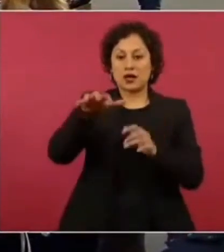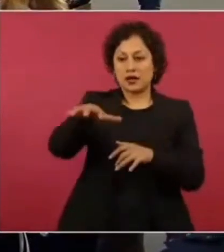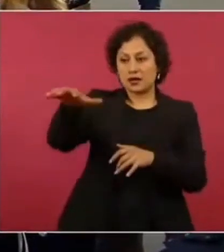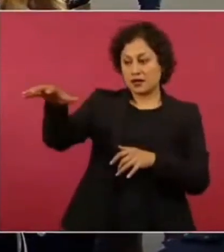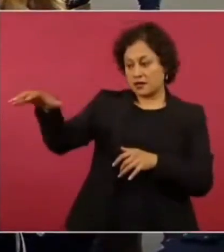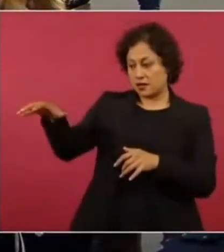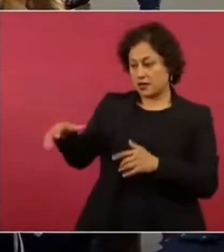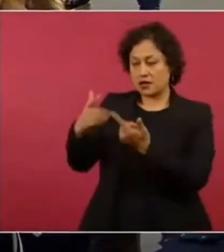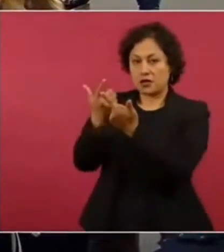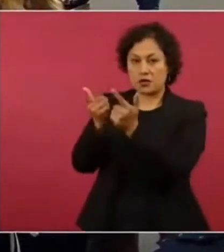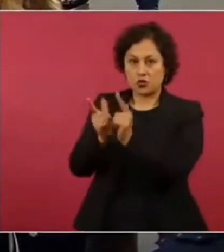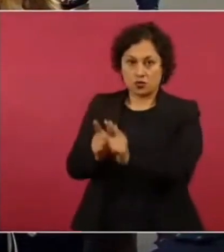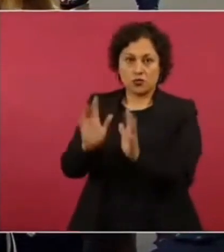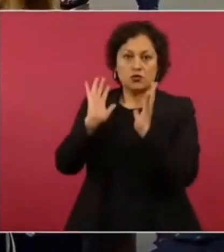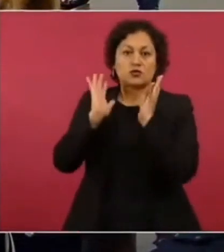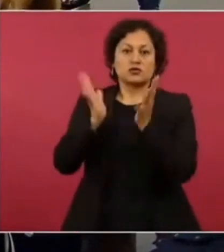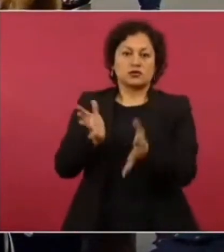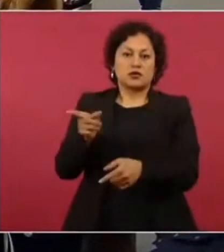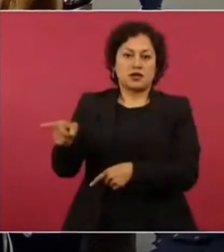ahora que me enfermé,